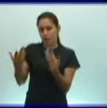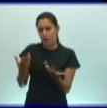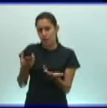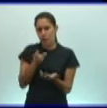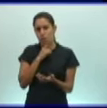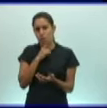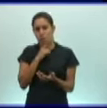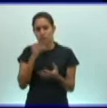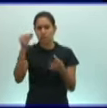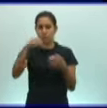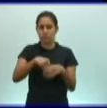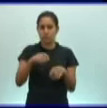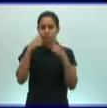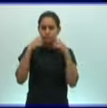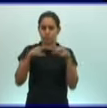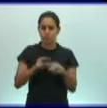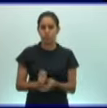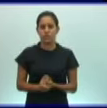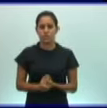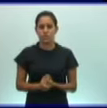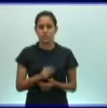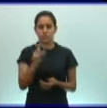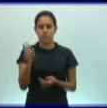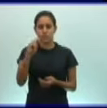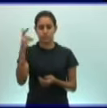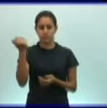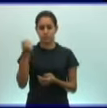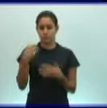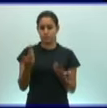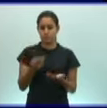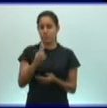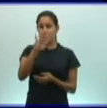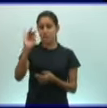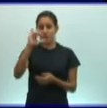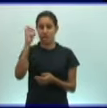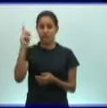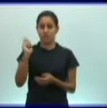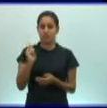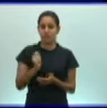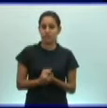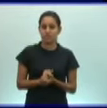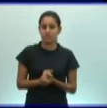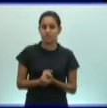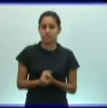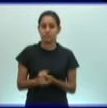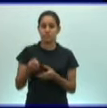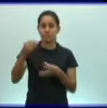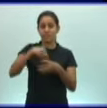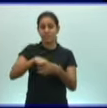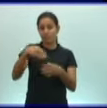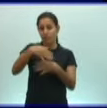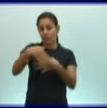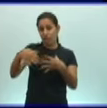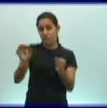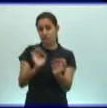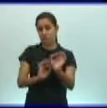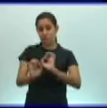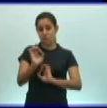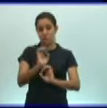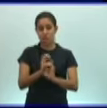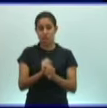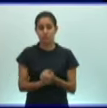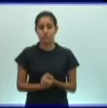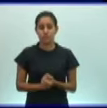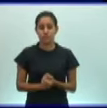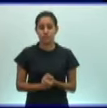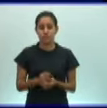bilateral, y en el caso bueno de los seleniterados, platermintos y nematermintos, la digestión intracelular y extracelular. Y bueno, los platermintos y